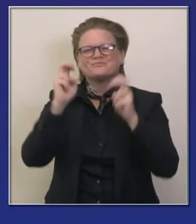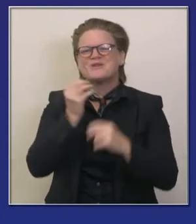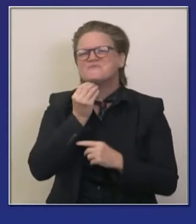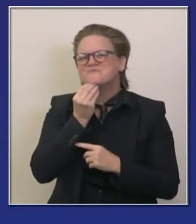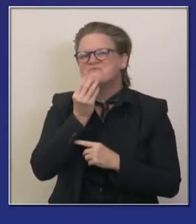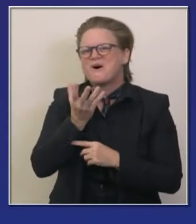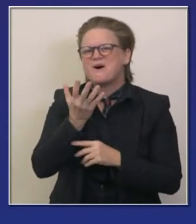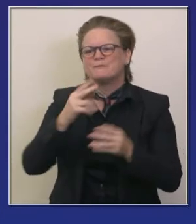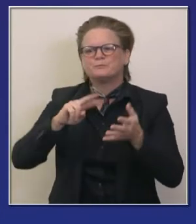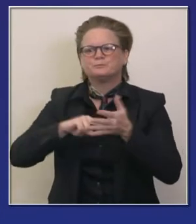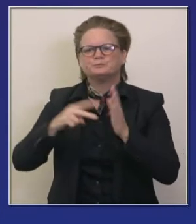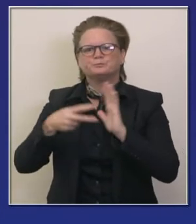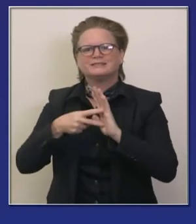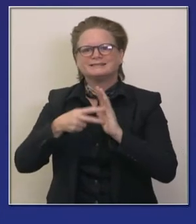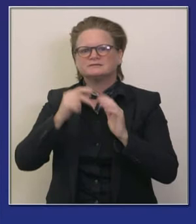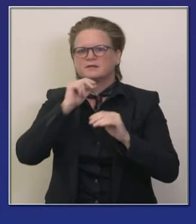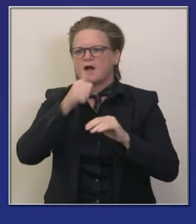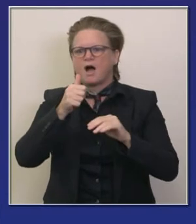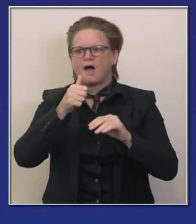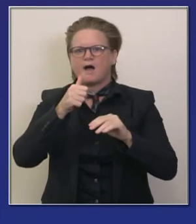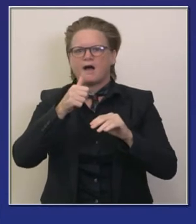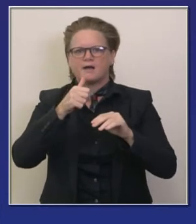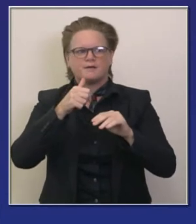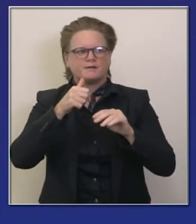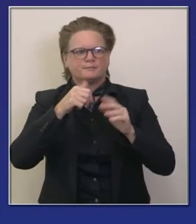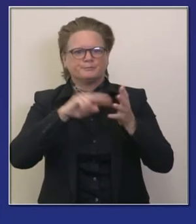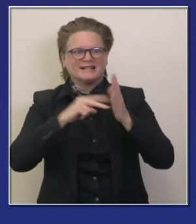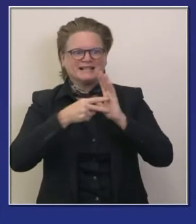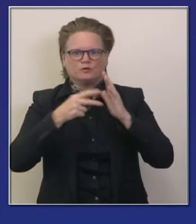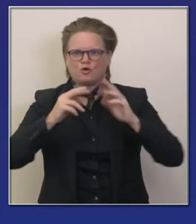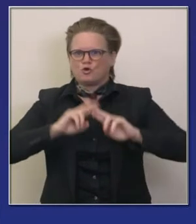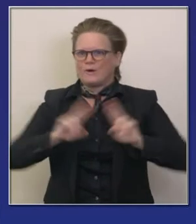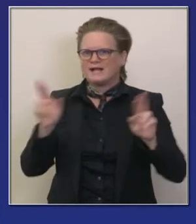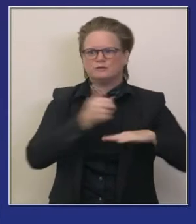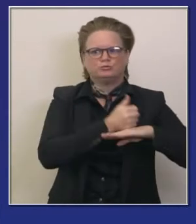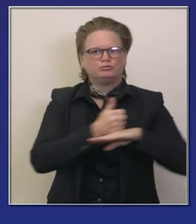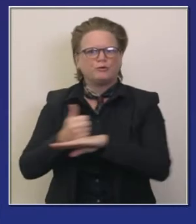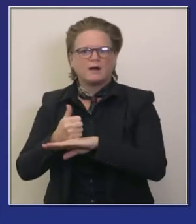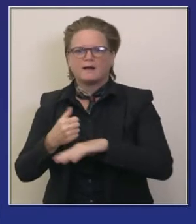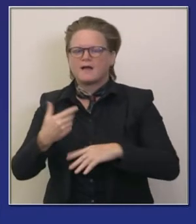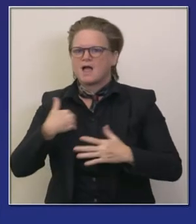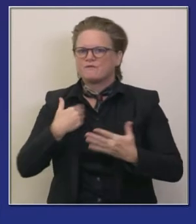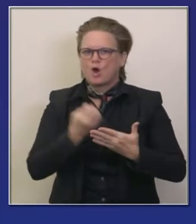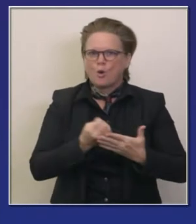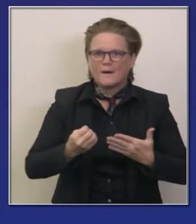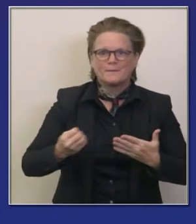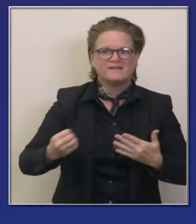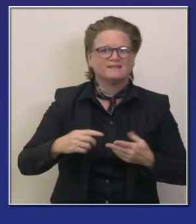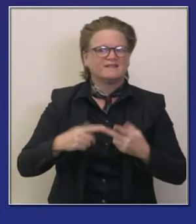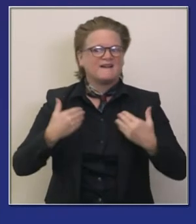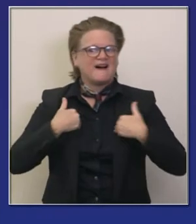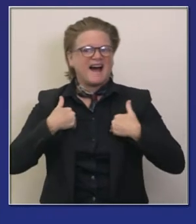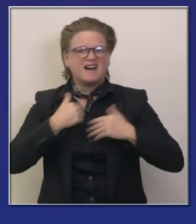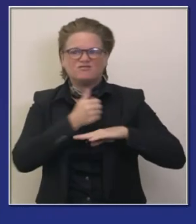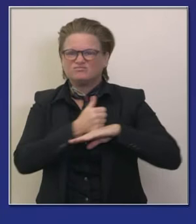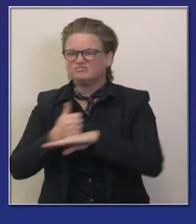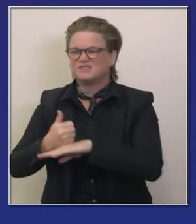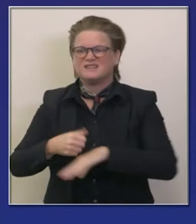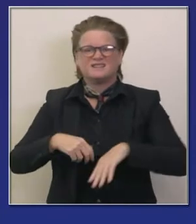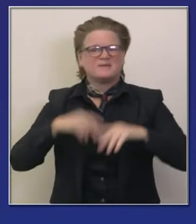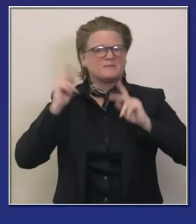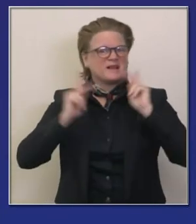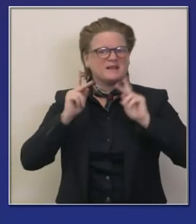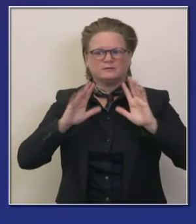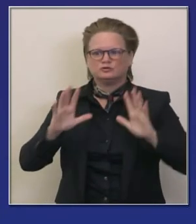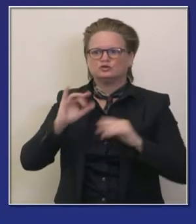todo en el closet estamos comenzando a desempacar cosas pero no estamos prendiendo las luces o abriendo las puertas